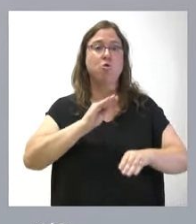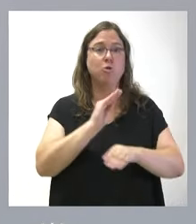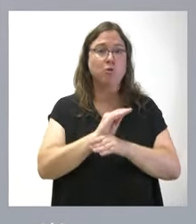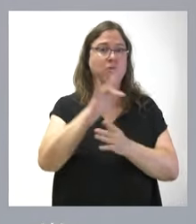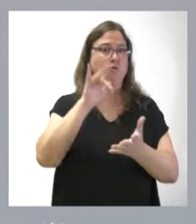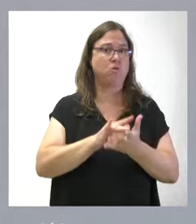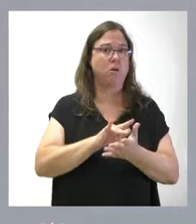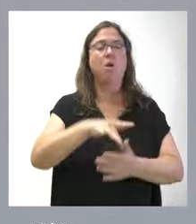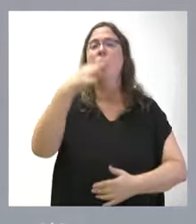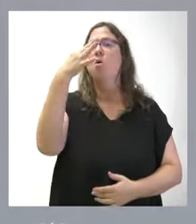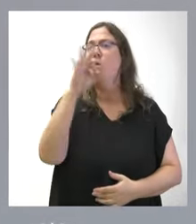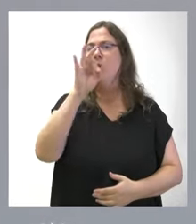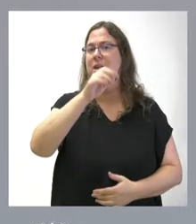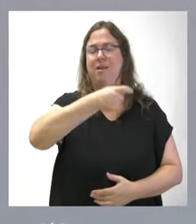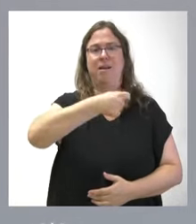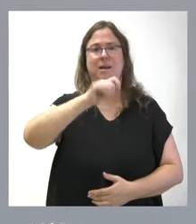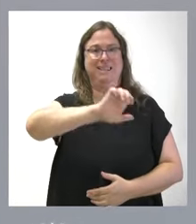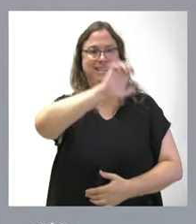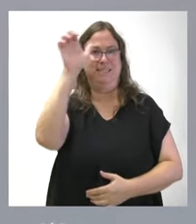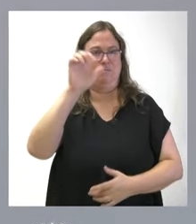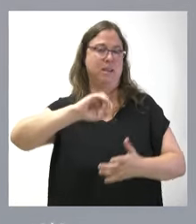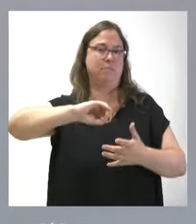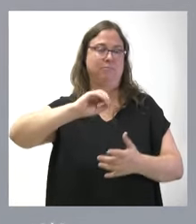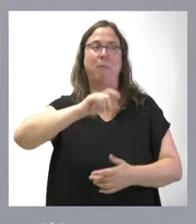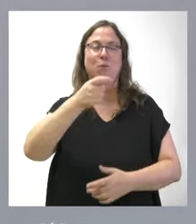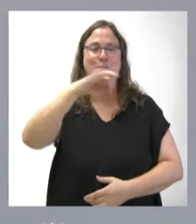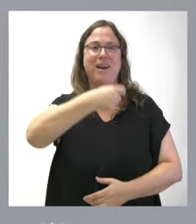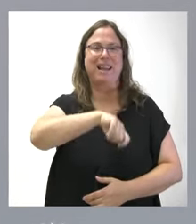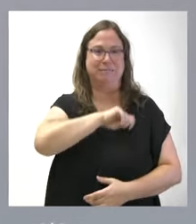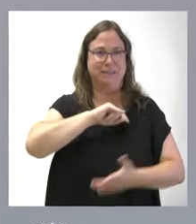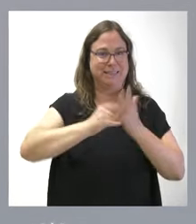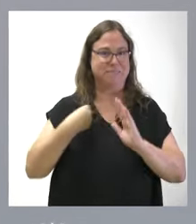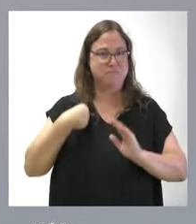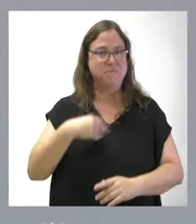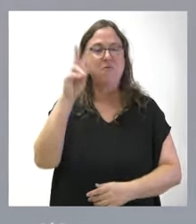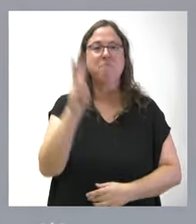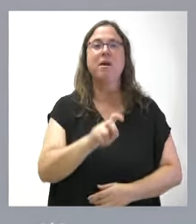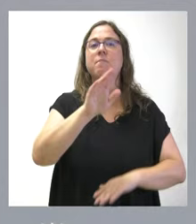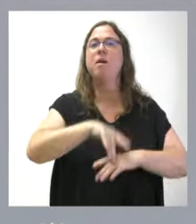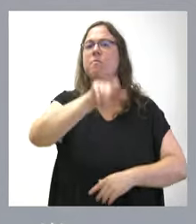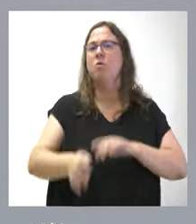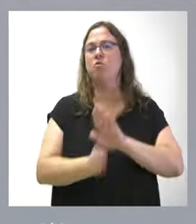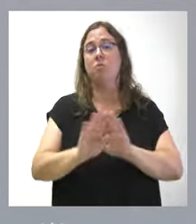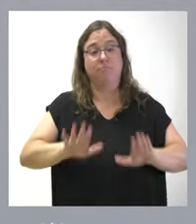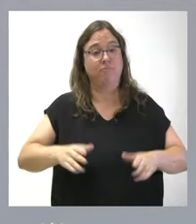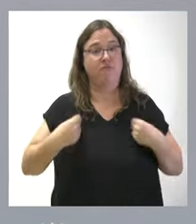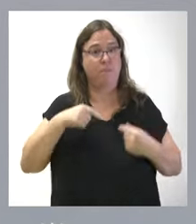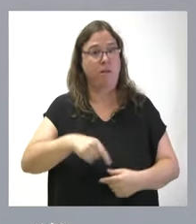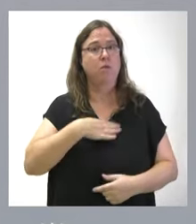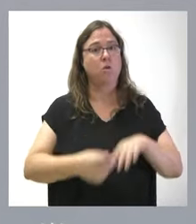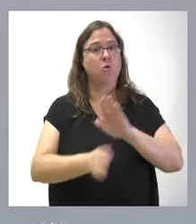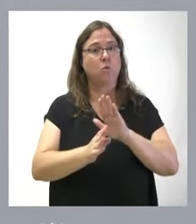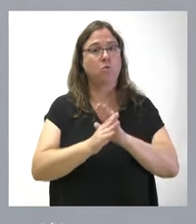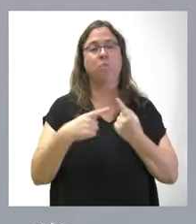produce. Es la única comunidad autónoma de España que tiene este sistema y, lógicamente, también está sirviendo para que muchas personas sigan viviendo en nuestra comunidad autónoma, se